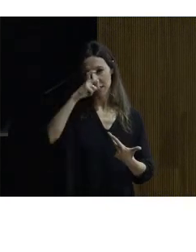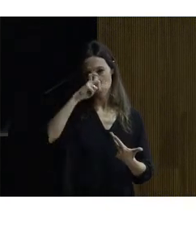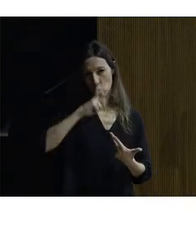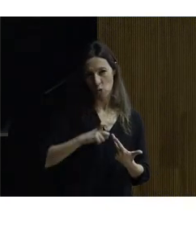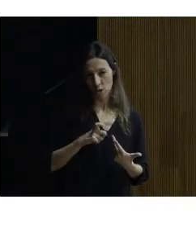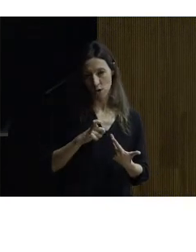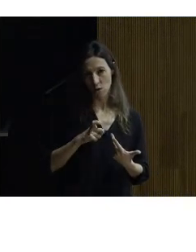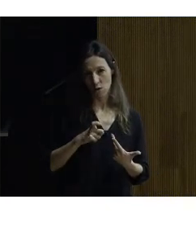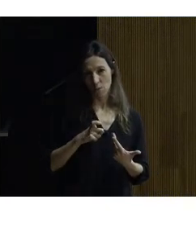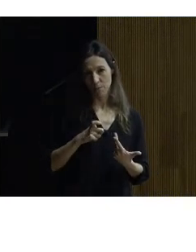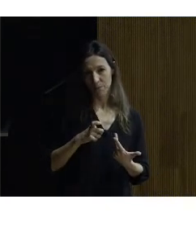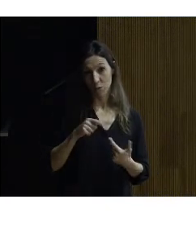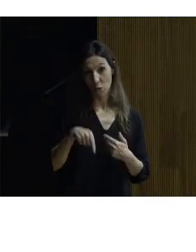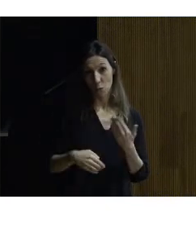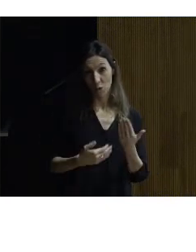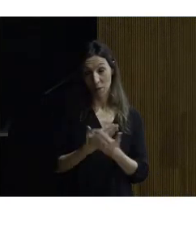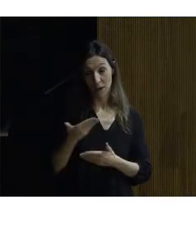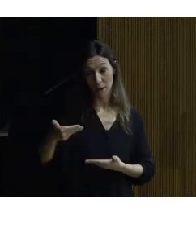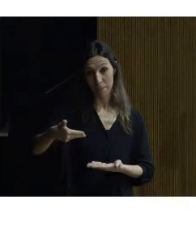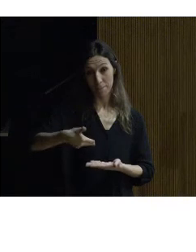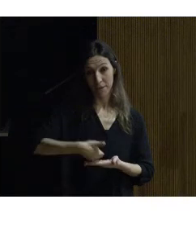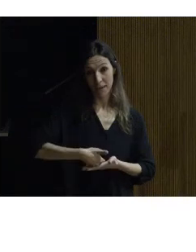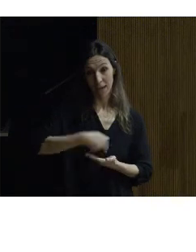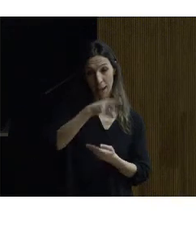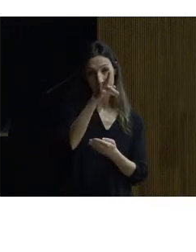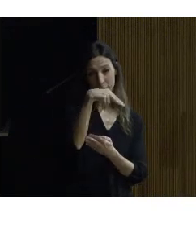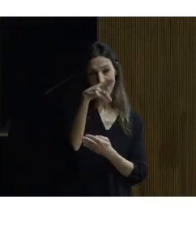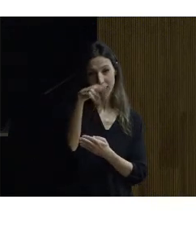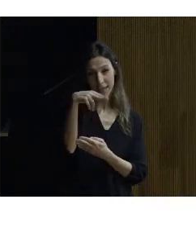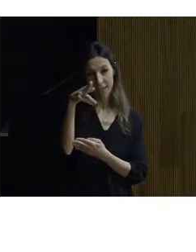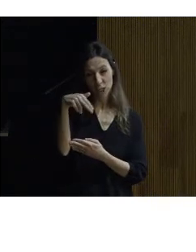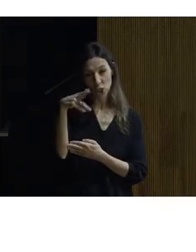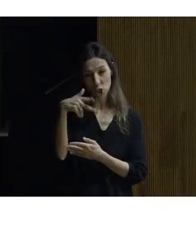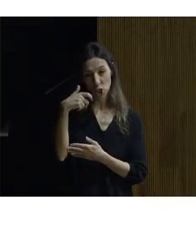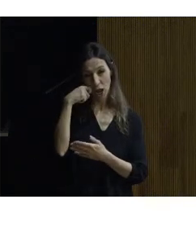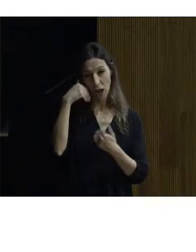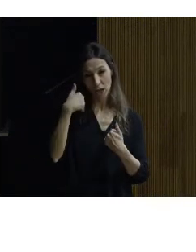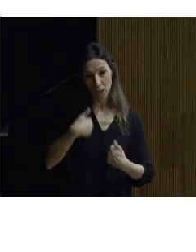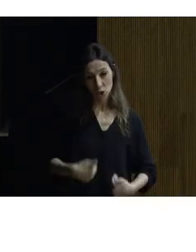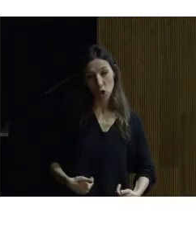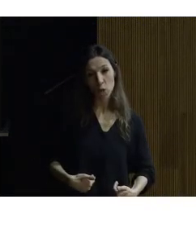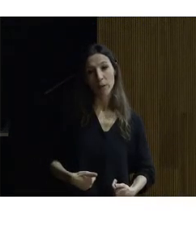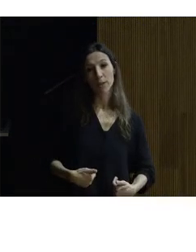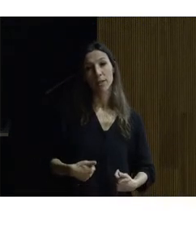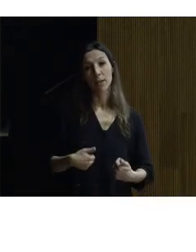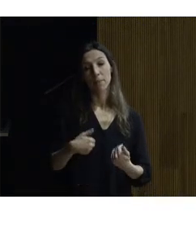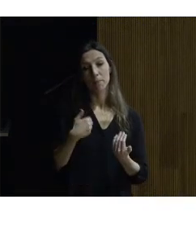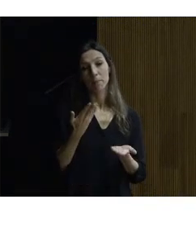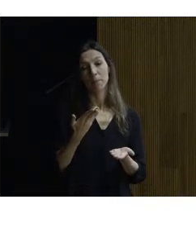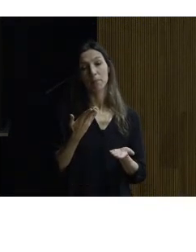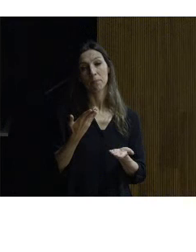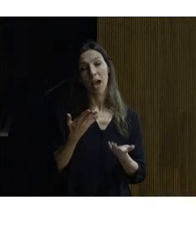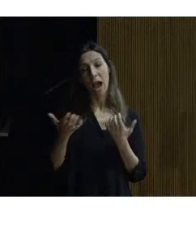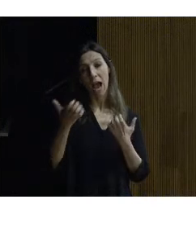mañana fue pintor anatomista arquitecto paleontólogo artista